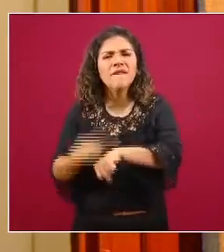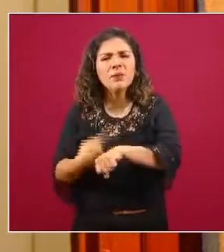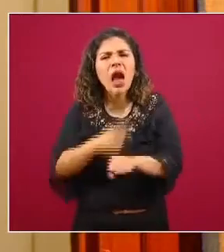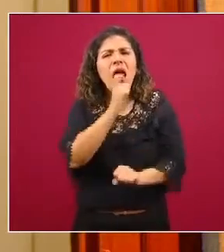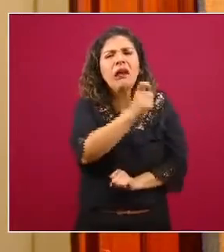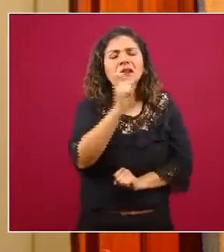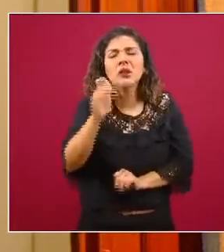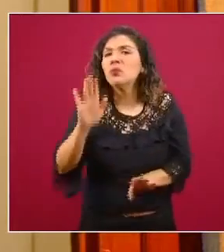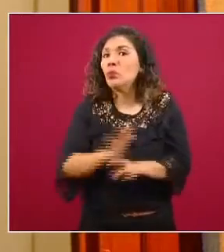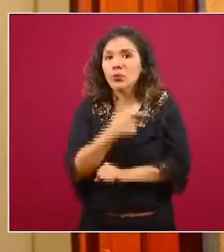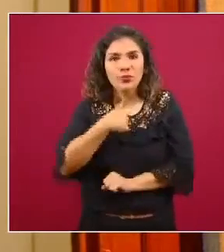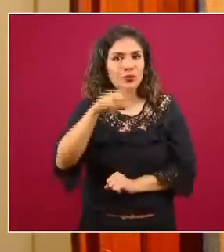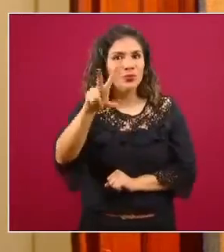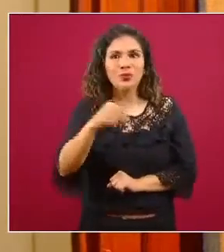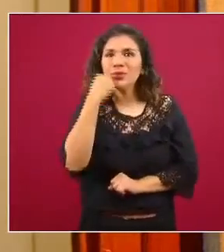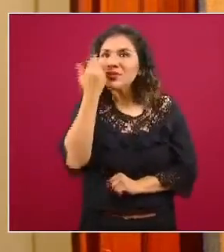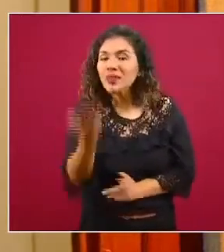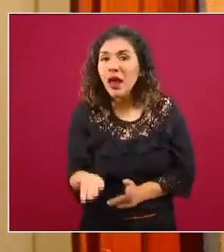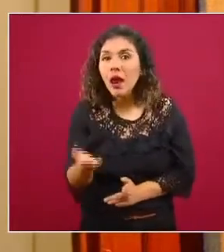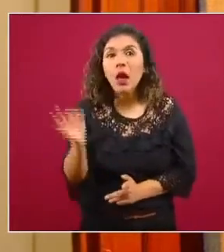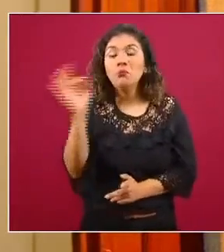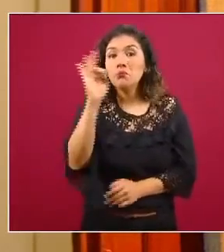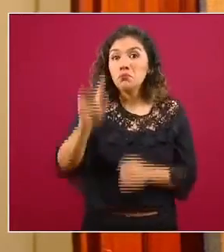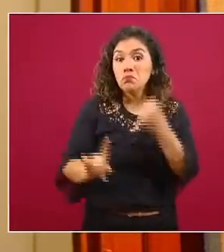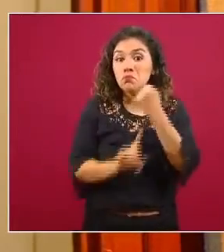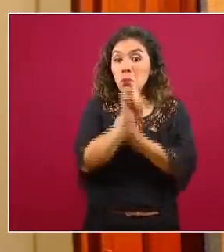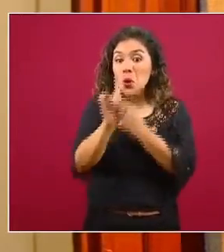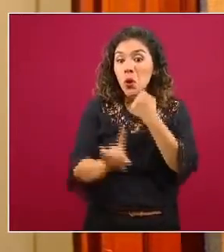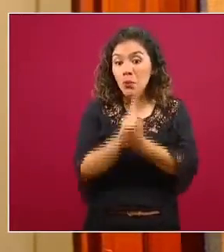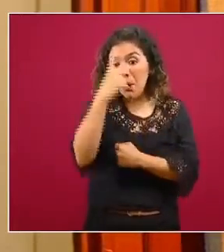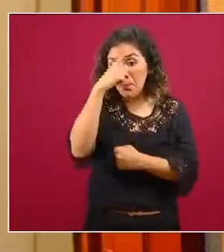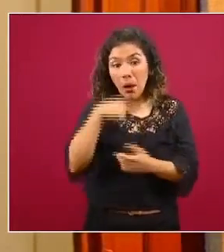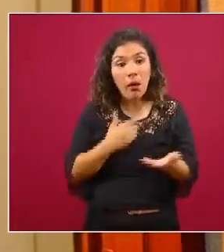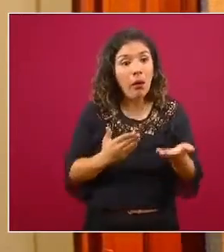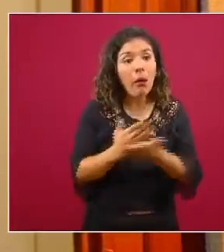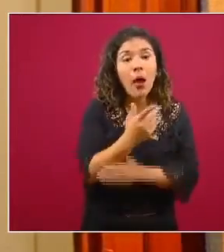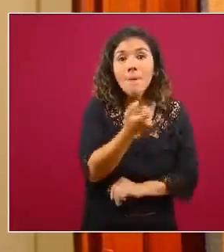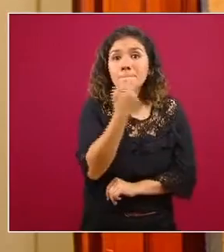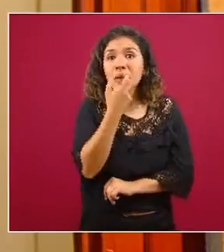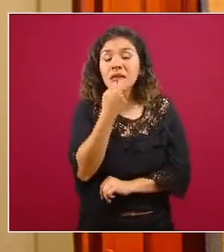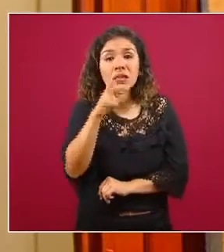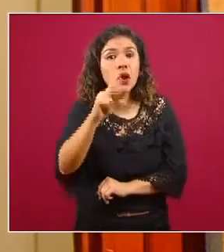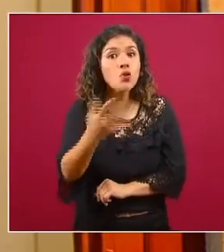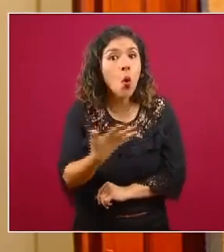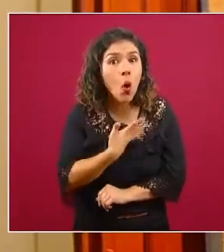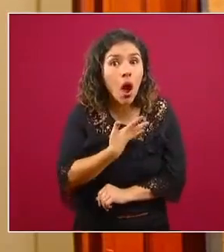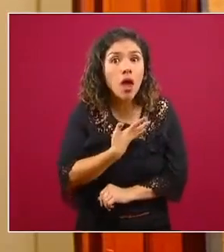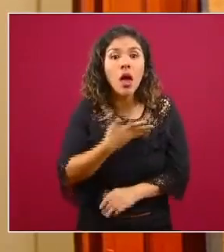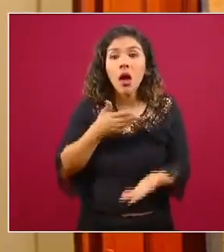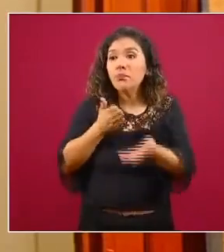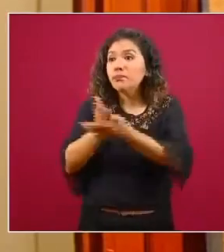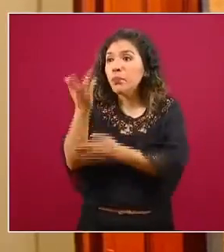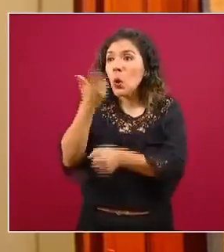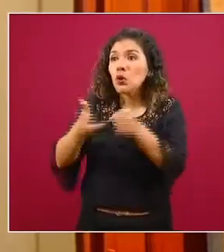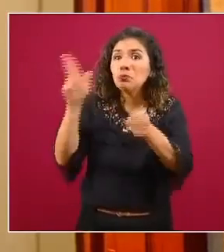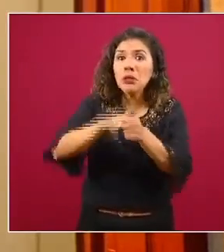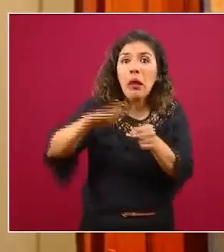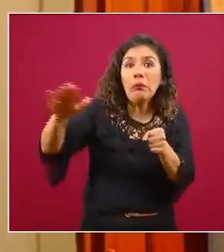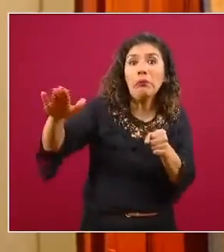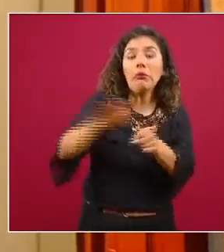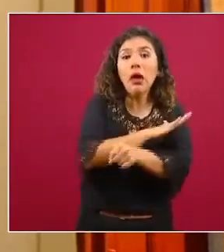porque no queremos no queremos que por un problema de acceso a medicamentos de un problema de acceso a servicios hospitalarios